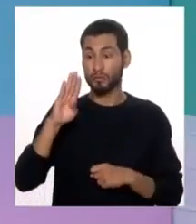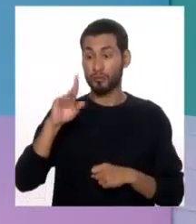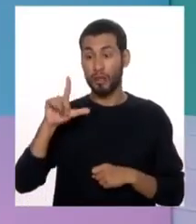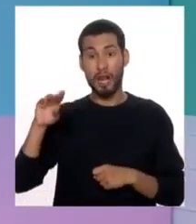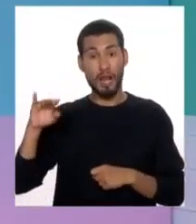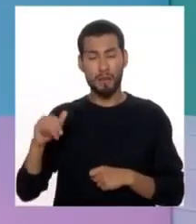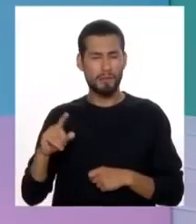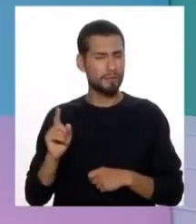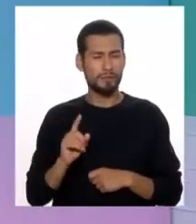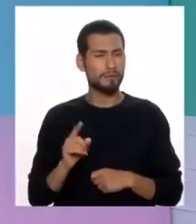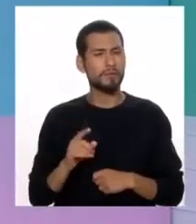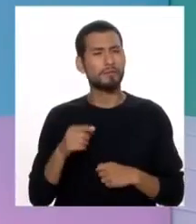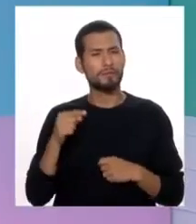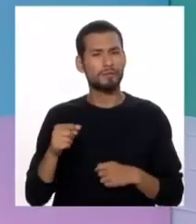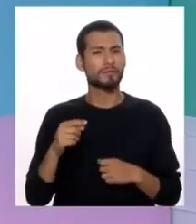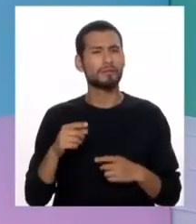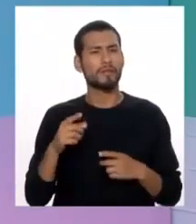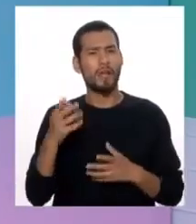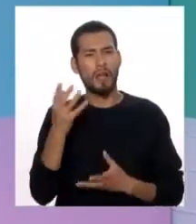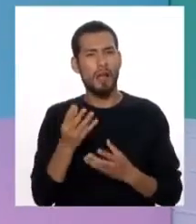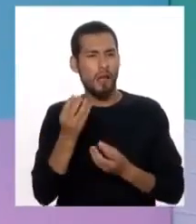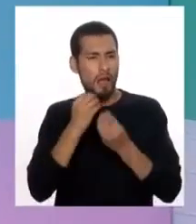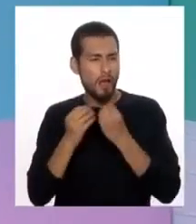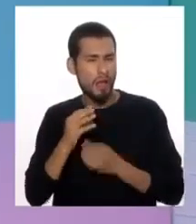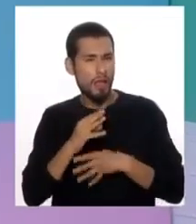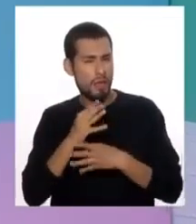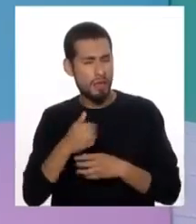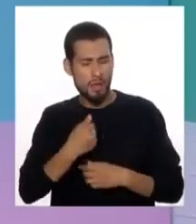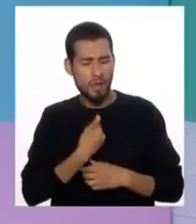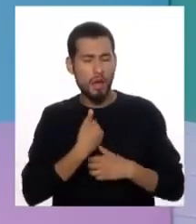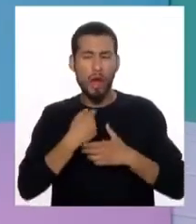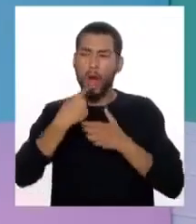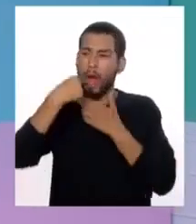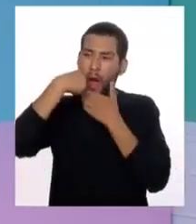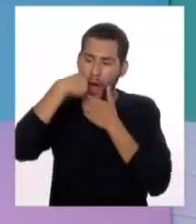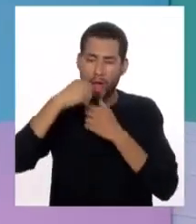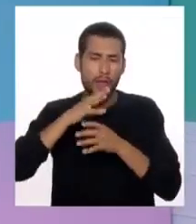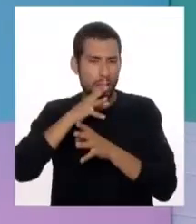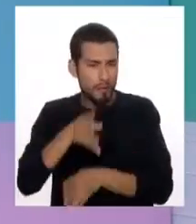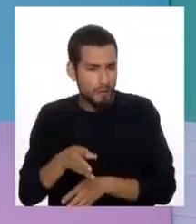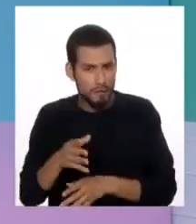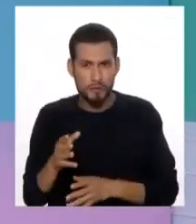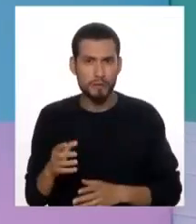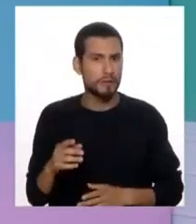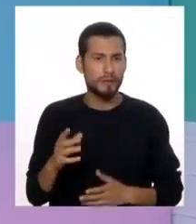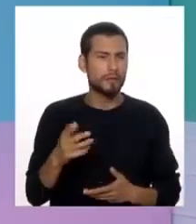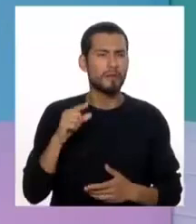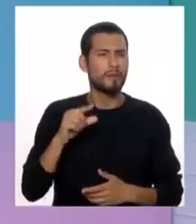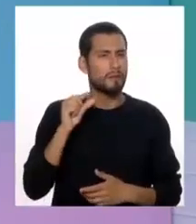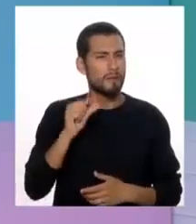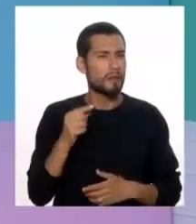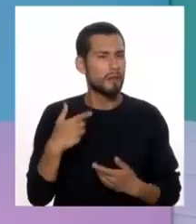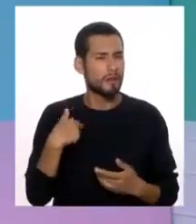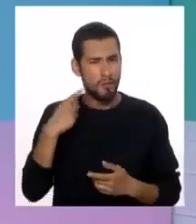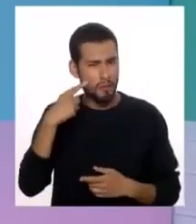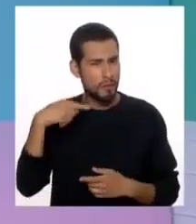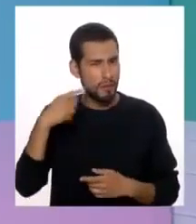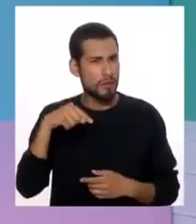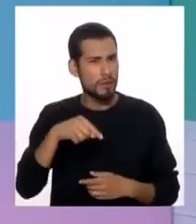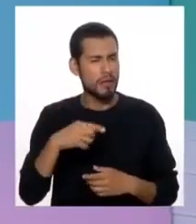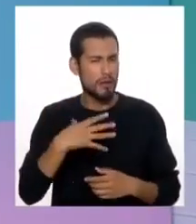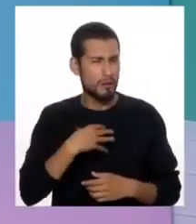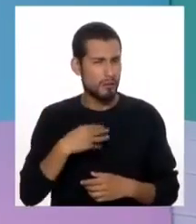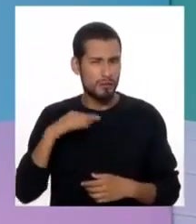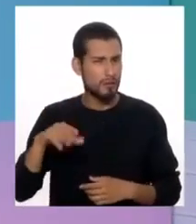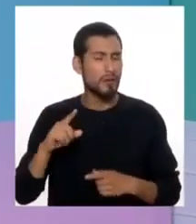¿no? Porque, digamos, no hay atracones, vómitos autoinducidos y es muy poco frecuente que se presente a esa edad.